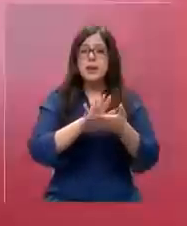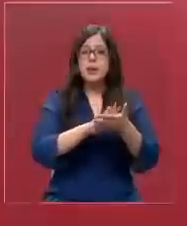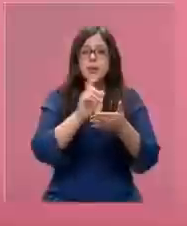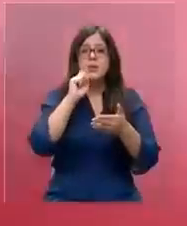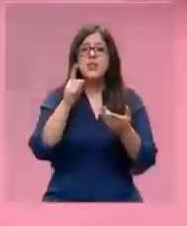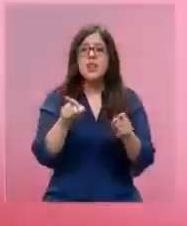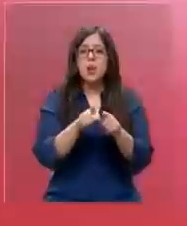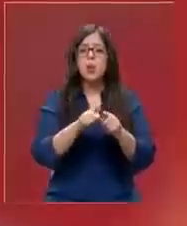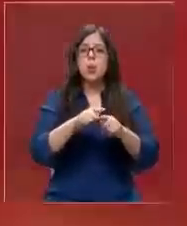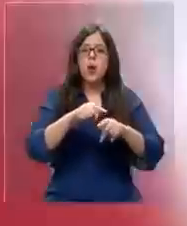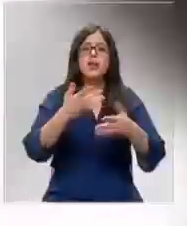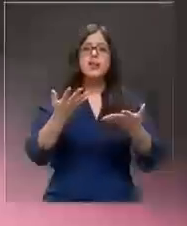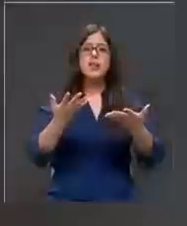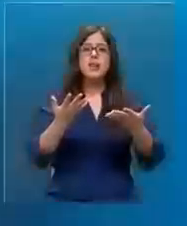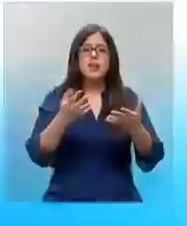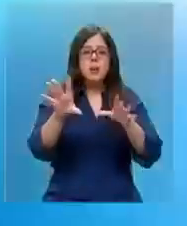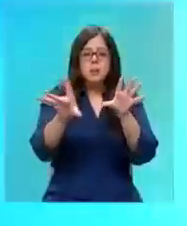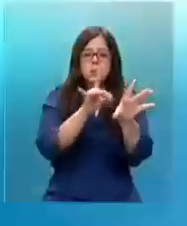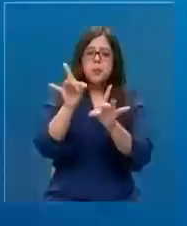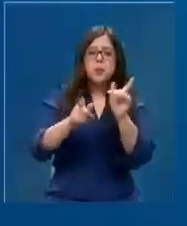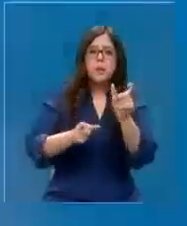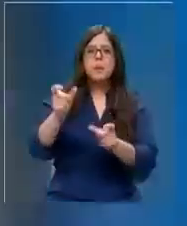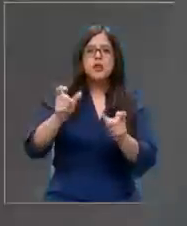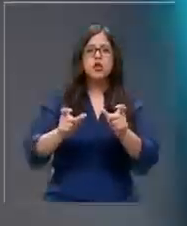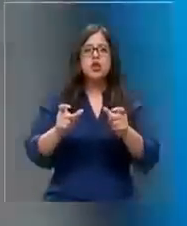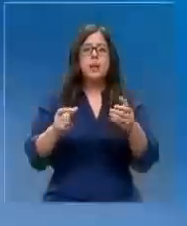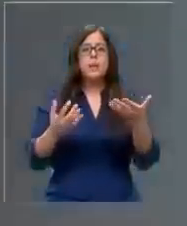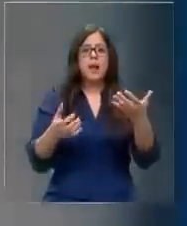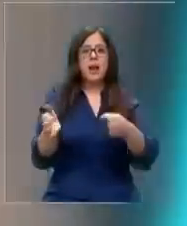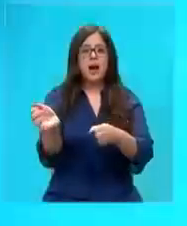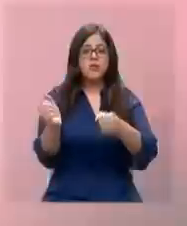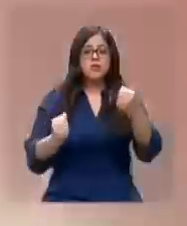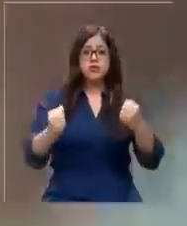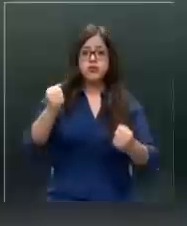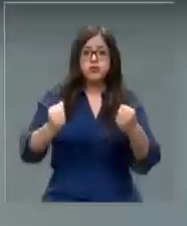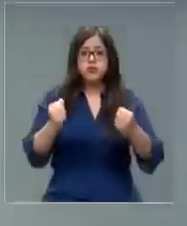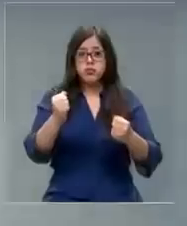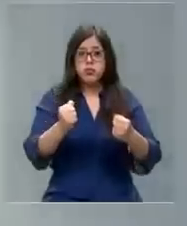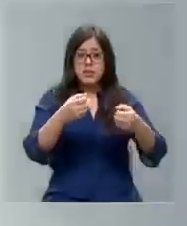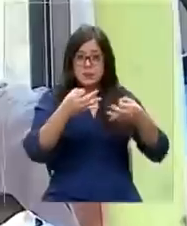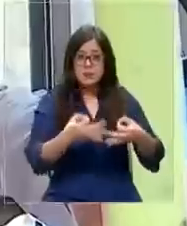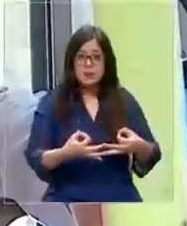un buen filtro para llegar a contratar a conductores? La verdad, la verdad, no.